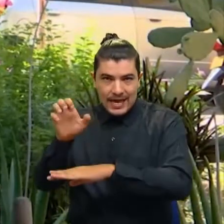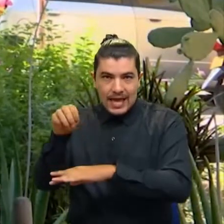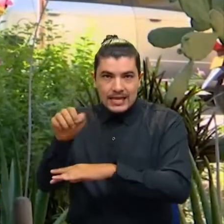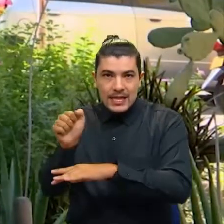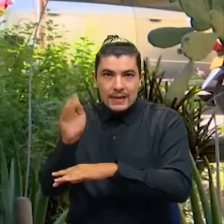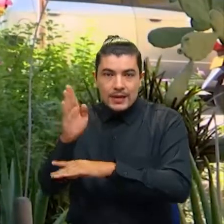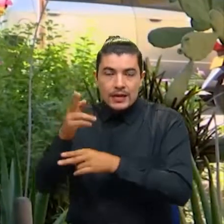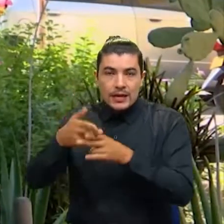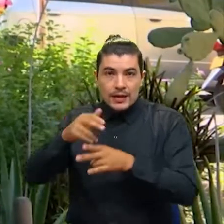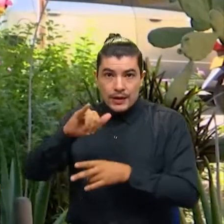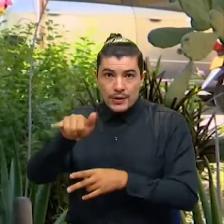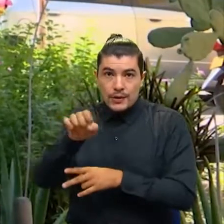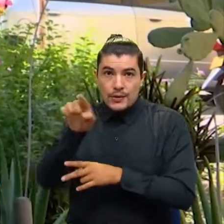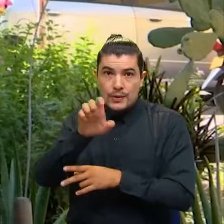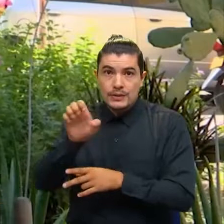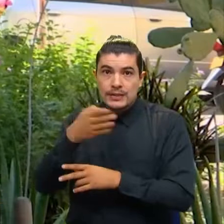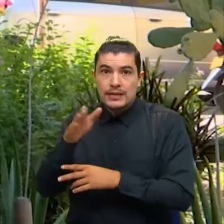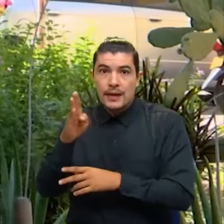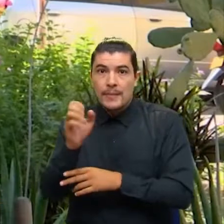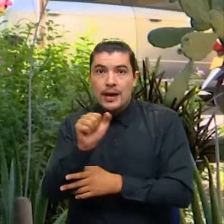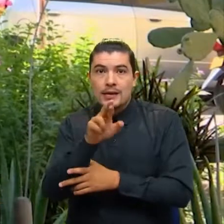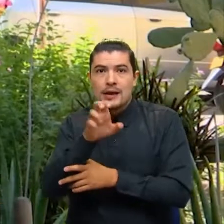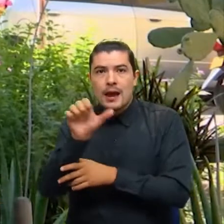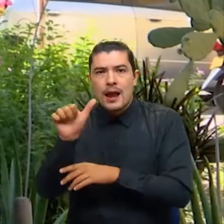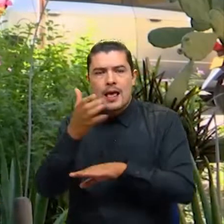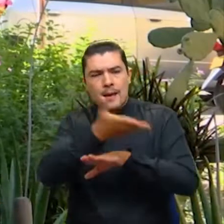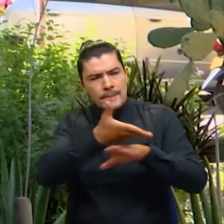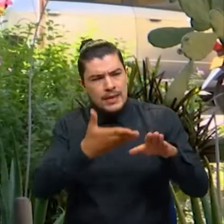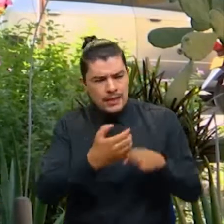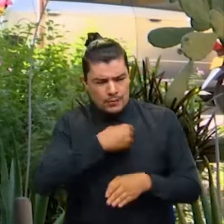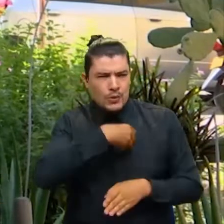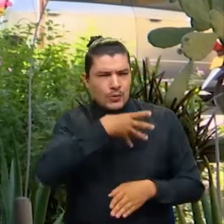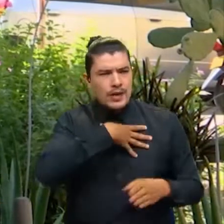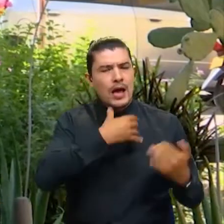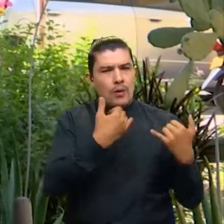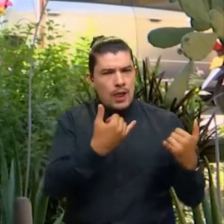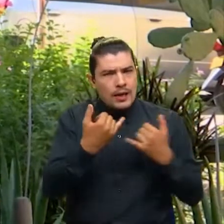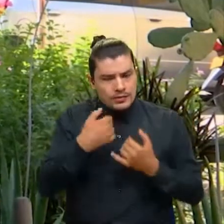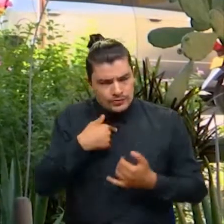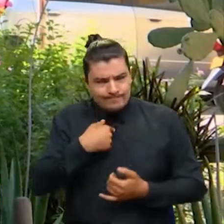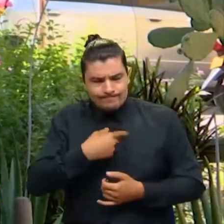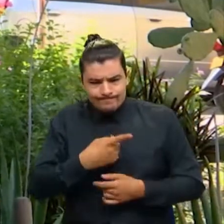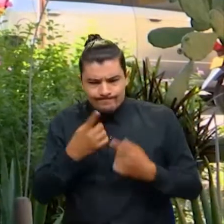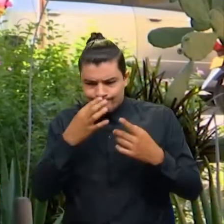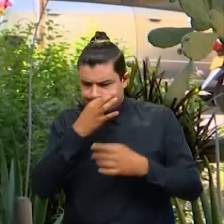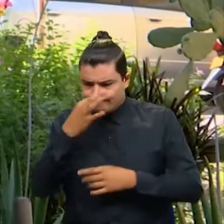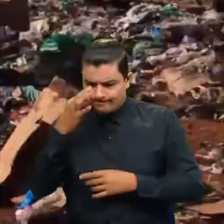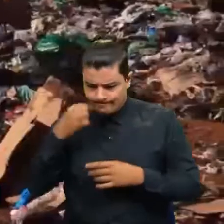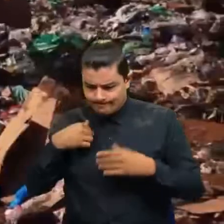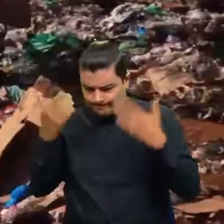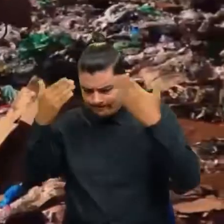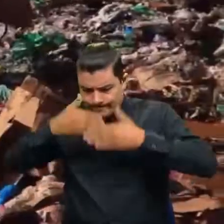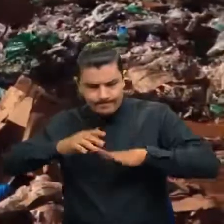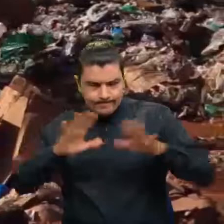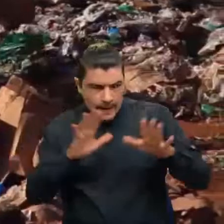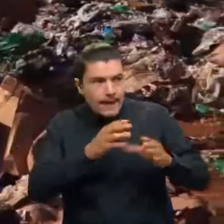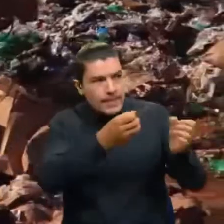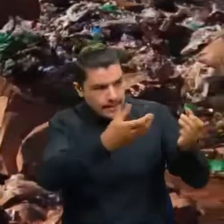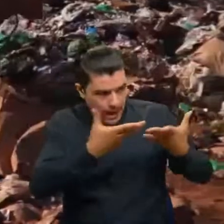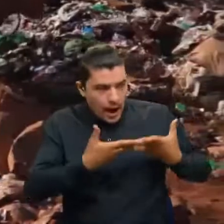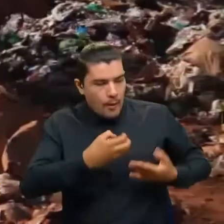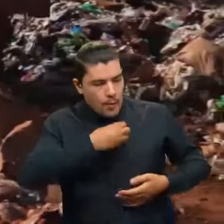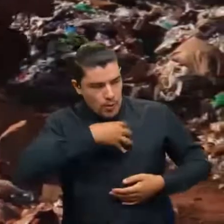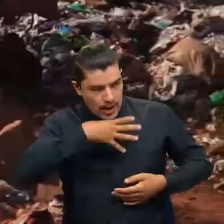Barrera, pidió este principio de oportunidad diciéndole a la Fiscalía que iba a revelar todos los detalles de cómo se haría el